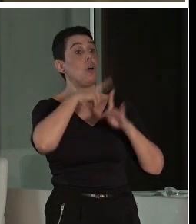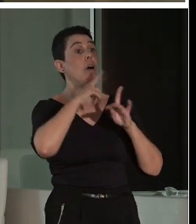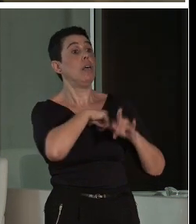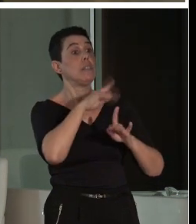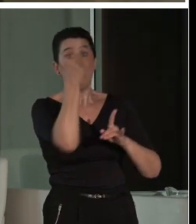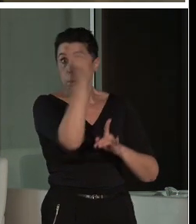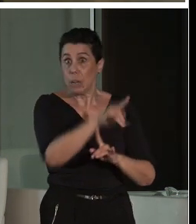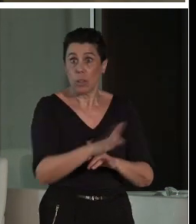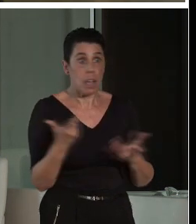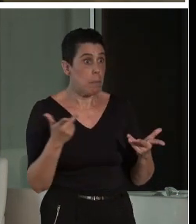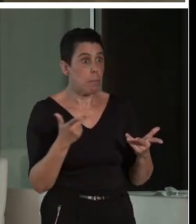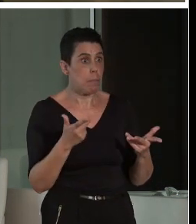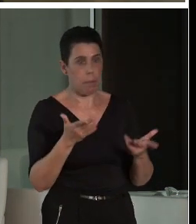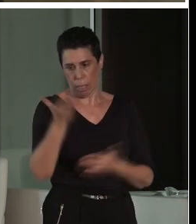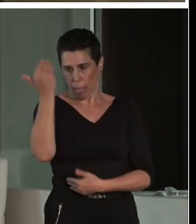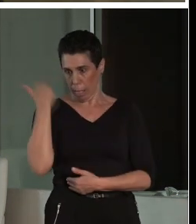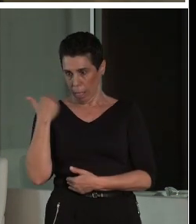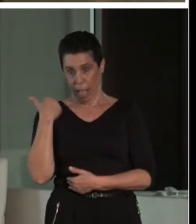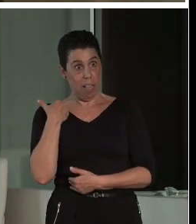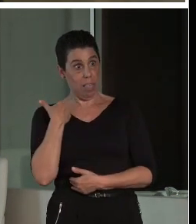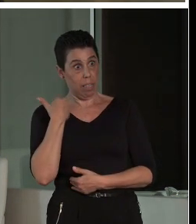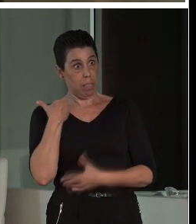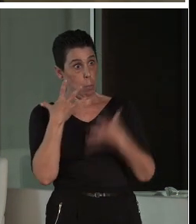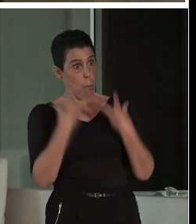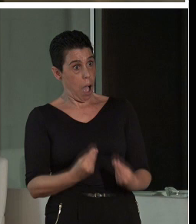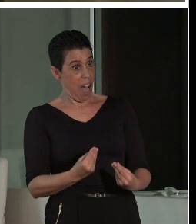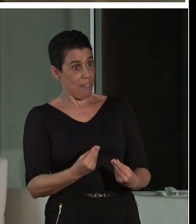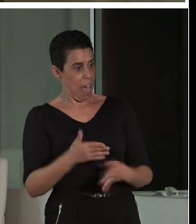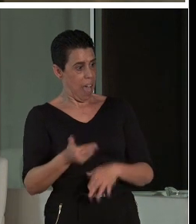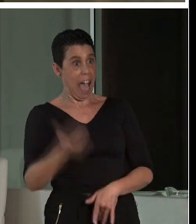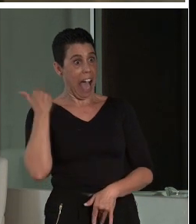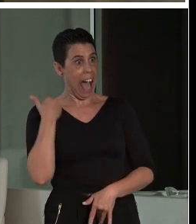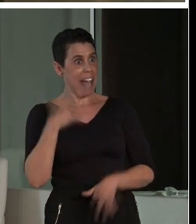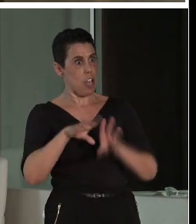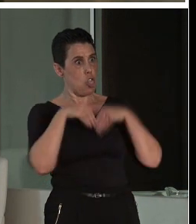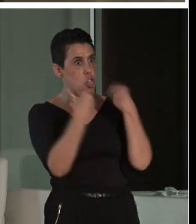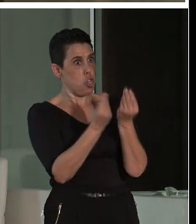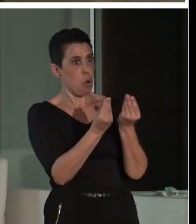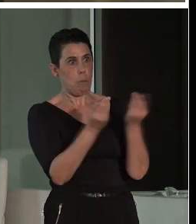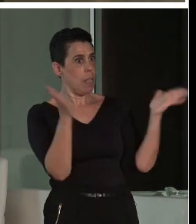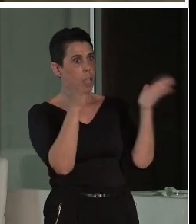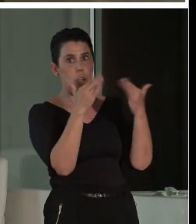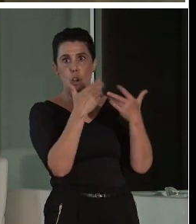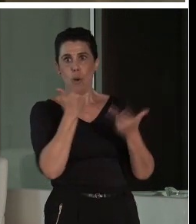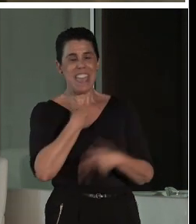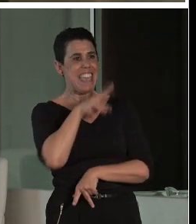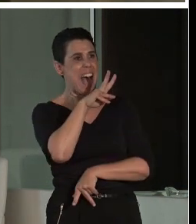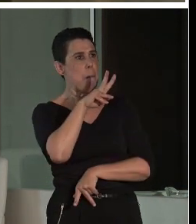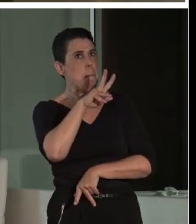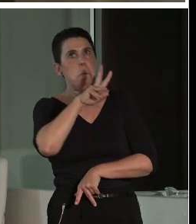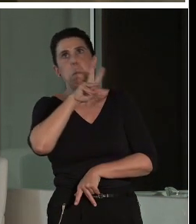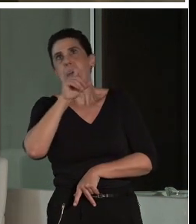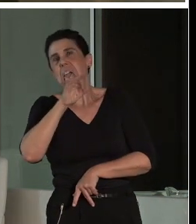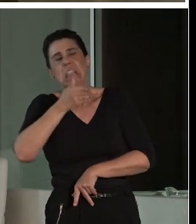terminado hace nada. No había un documento, después de 20 y no sé cuántos años que lleva el consorcio,